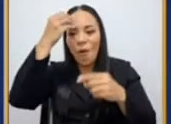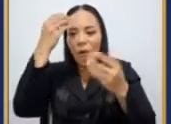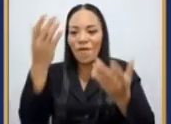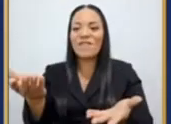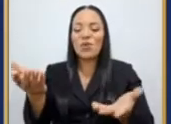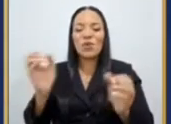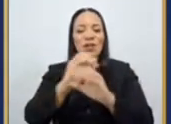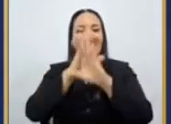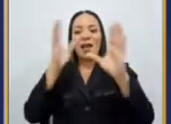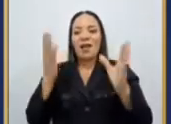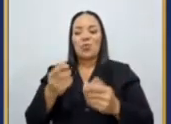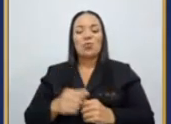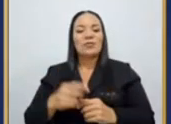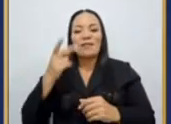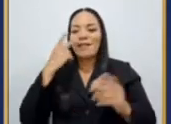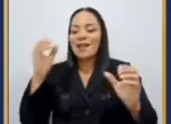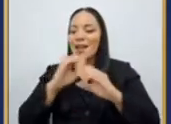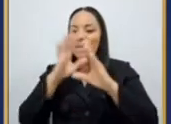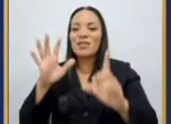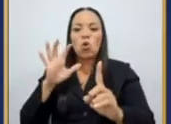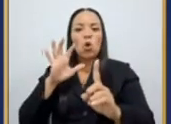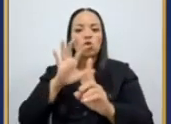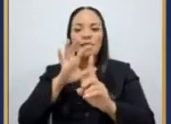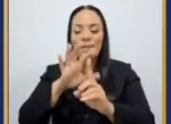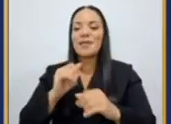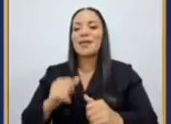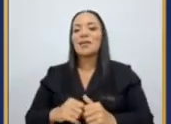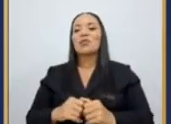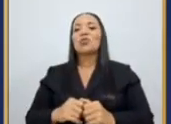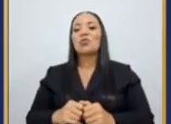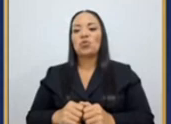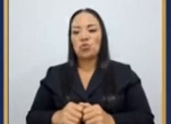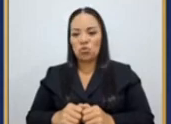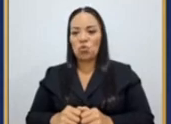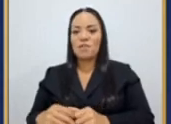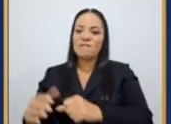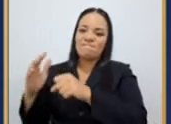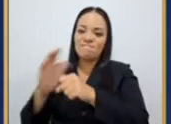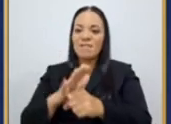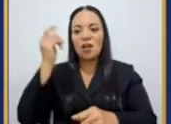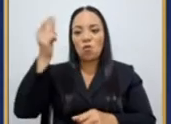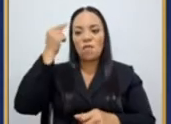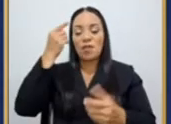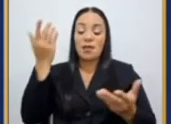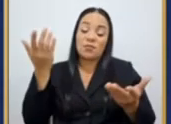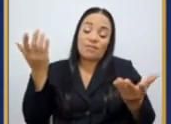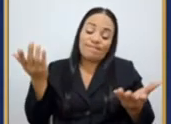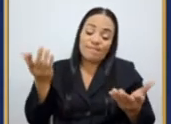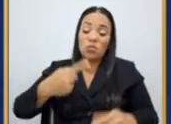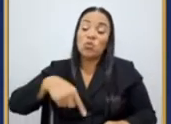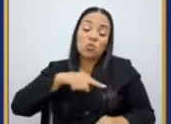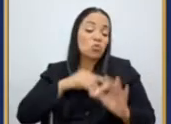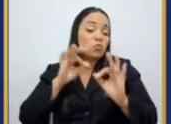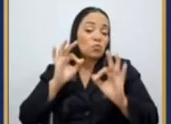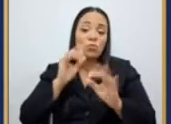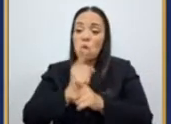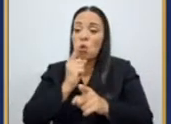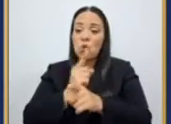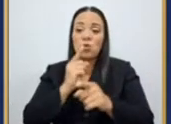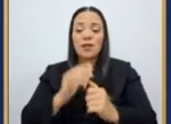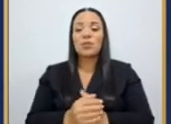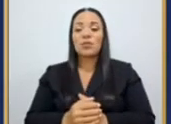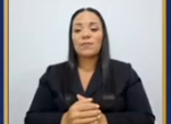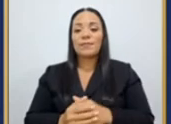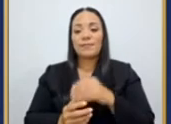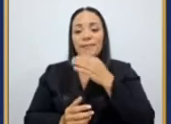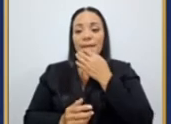hostigamiento y de acoso al gobierno por haber hecho lo correcto y sí, tal vez no